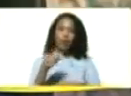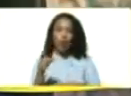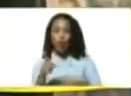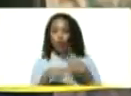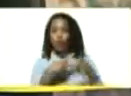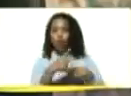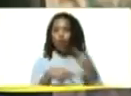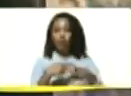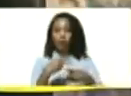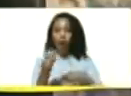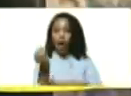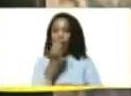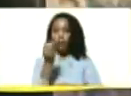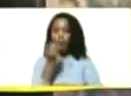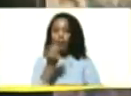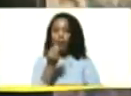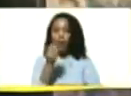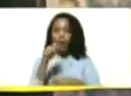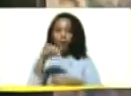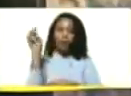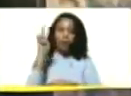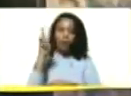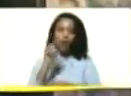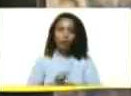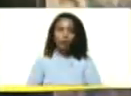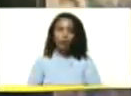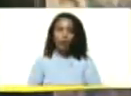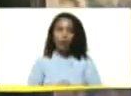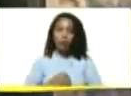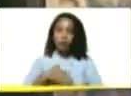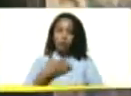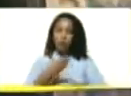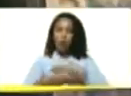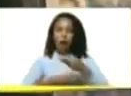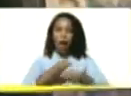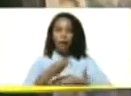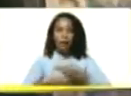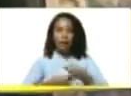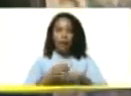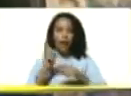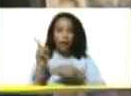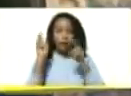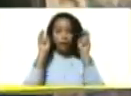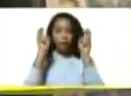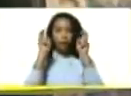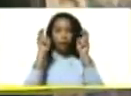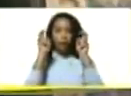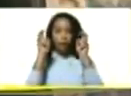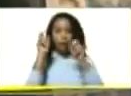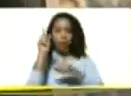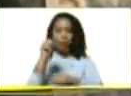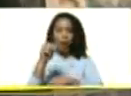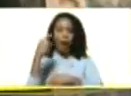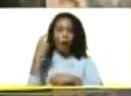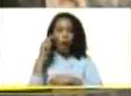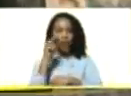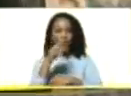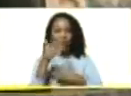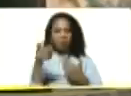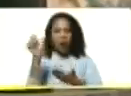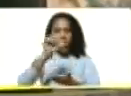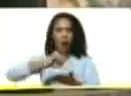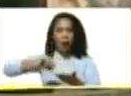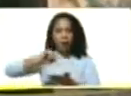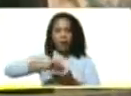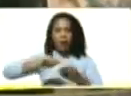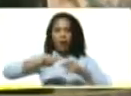las leguminosas en Venezuela, podemos garantizar ese rubro. También lo que tiene que ver con el aceite y las